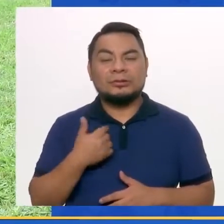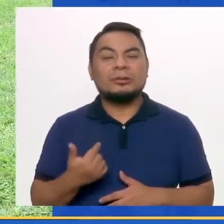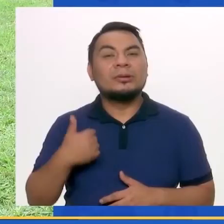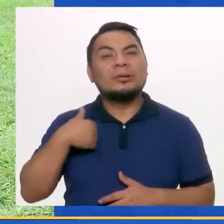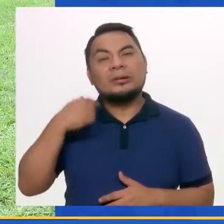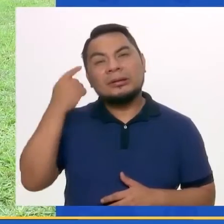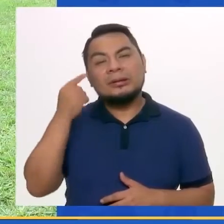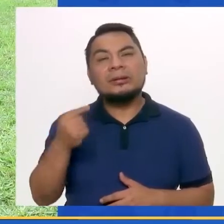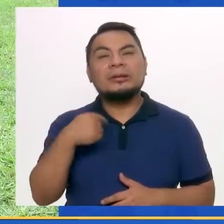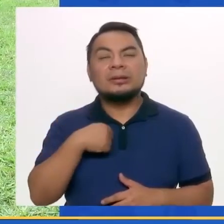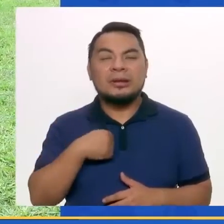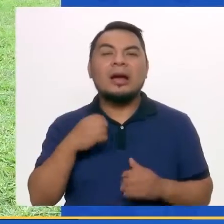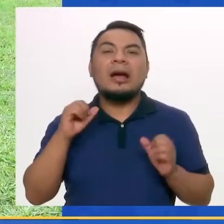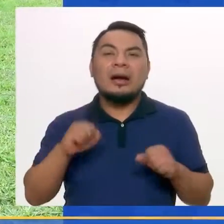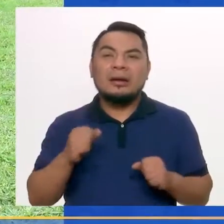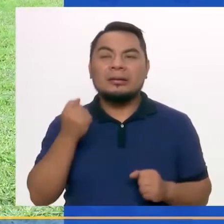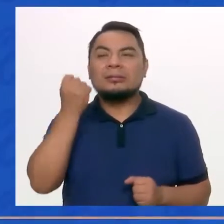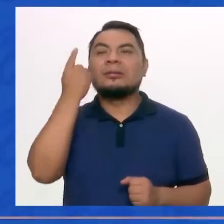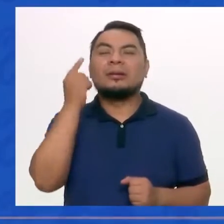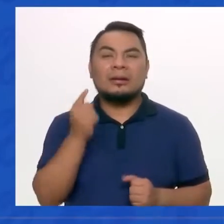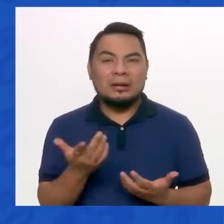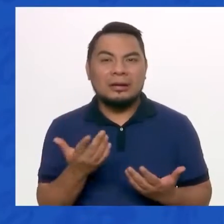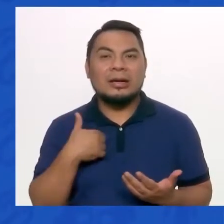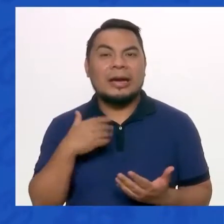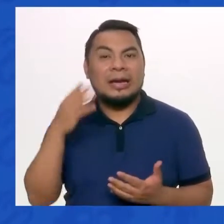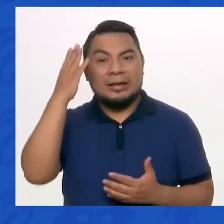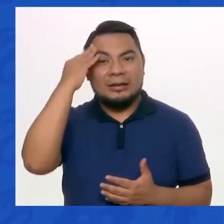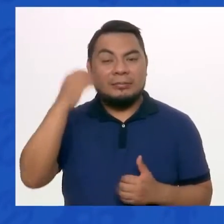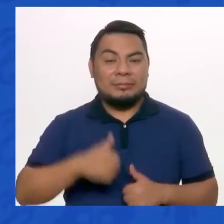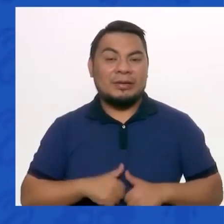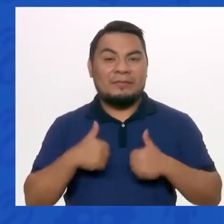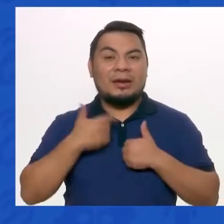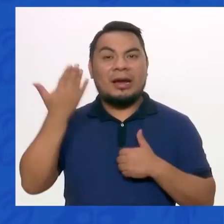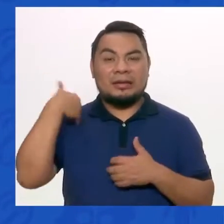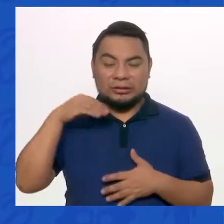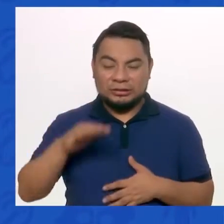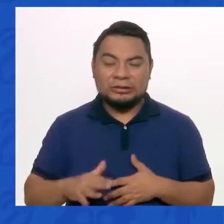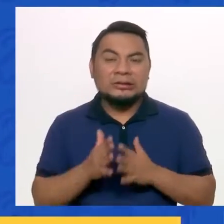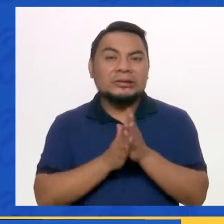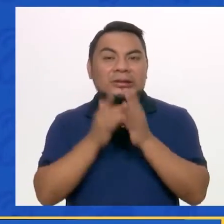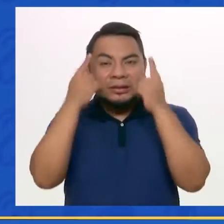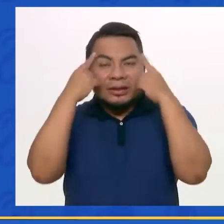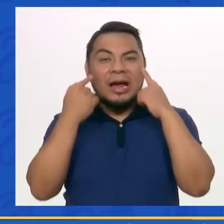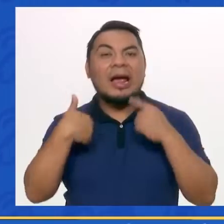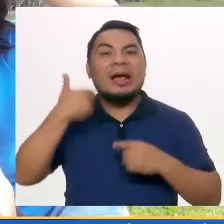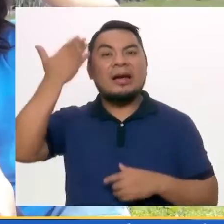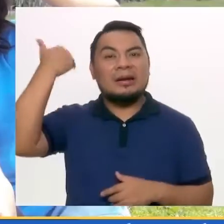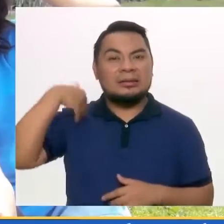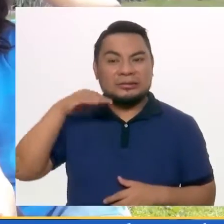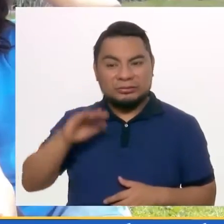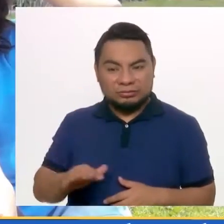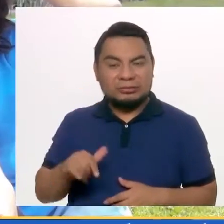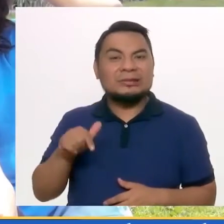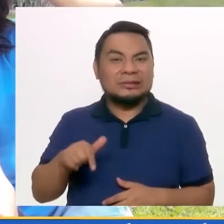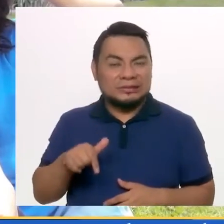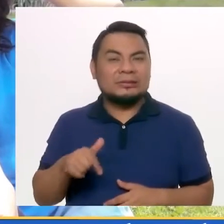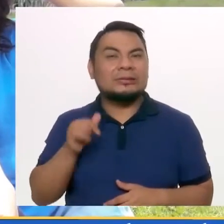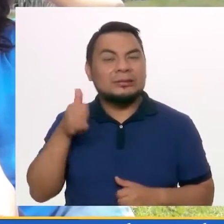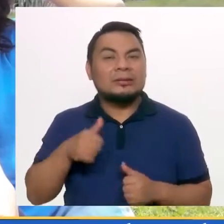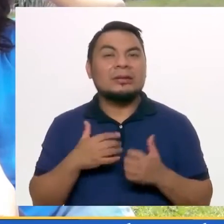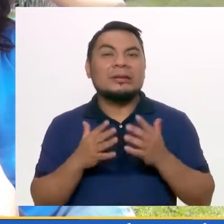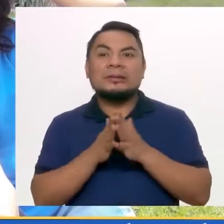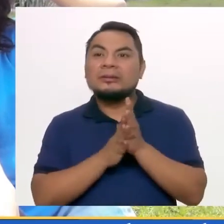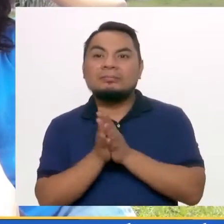Yo siempre como que explicaba alguna de las experiencias que he tenido por ansiedad, que es algo que me ha acompañado desde peque,